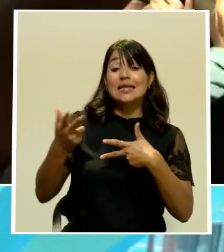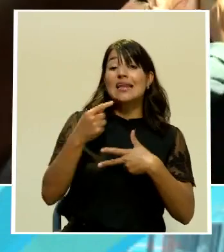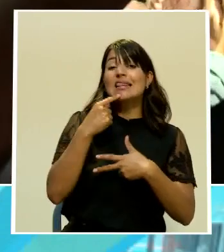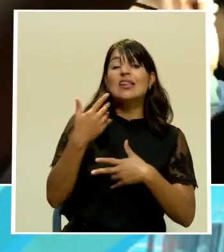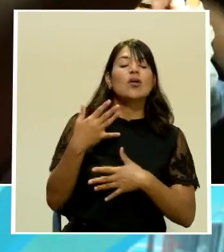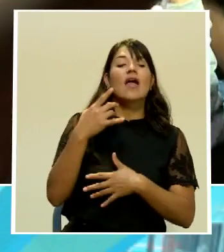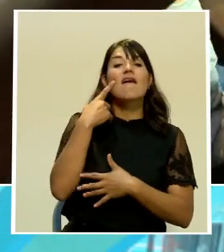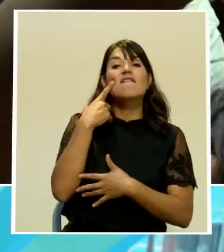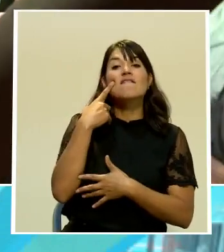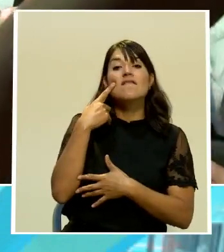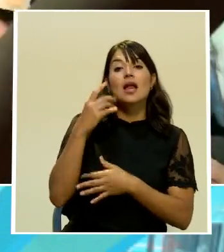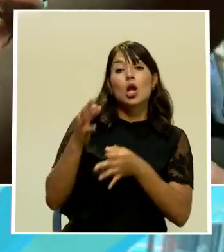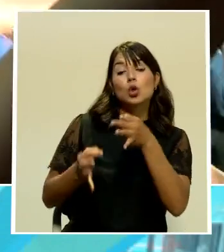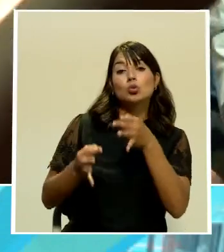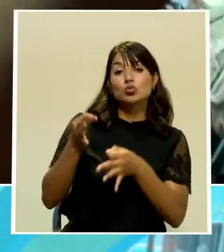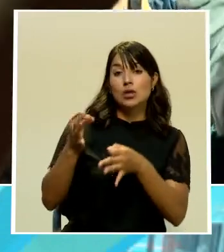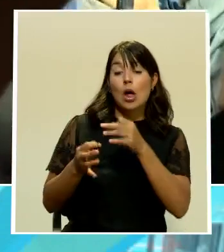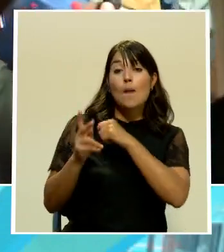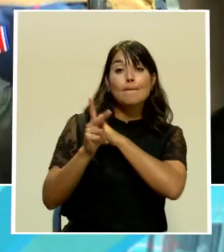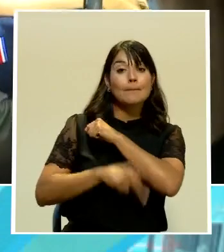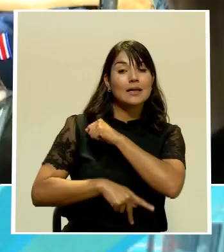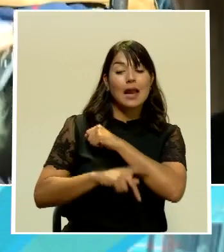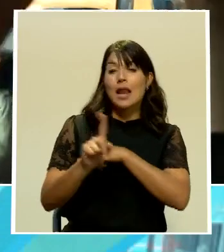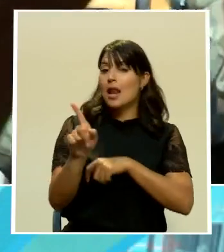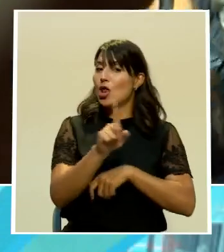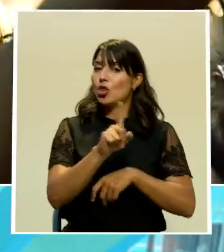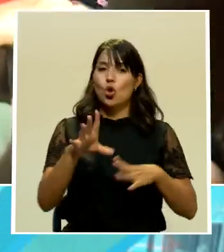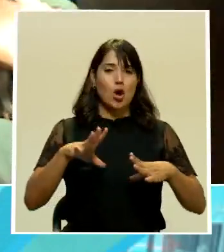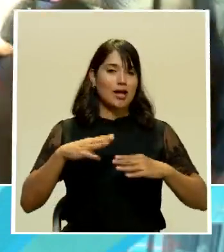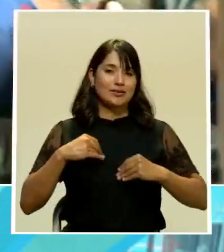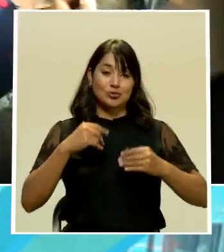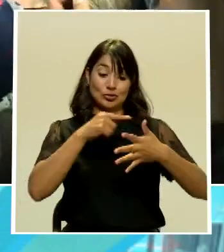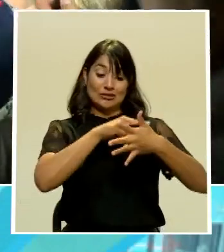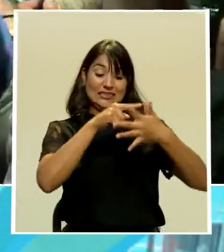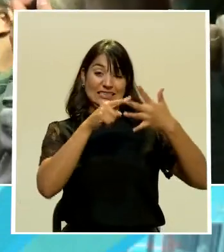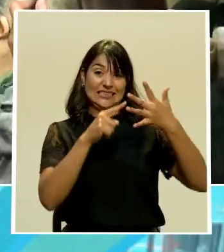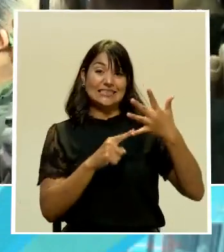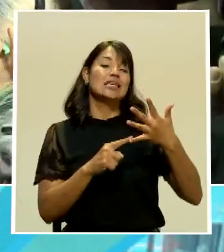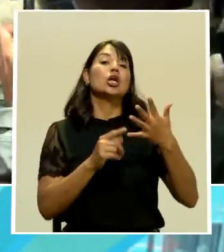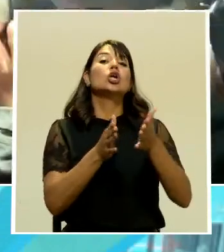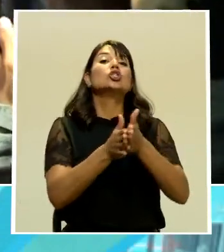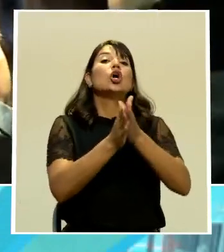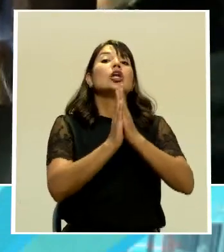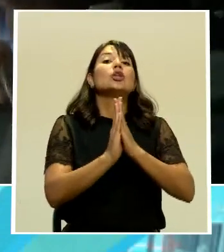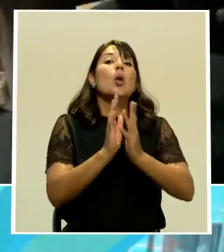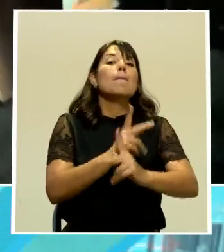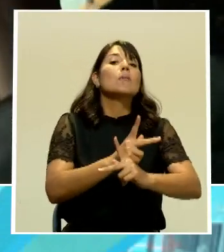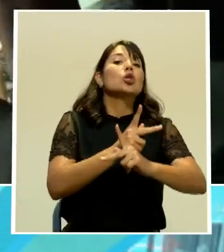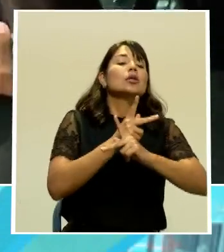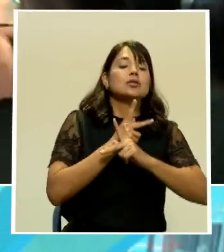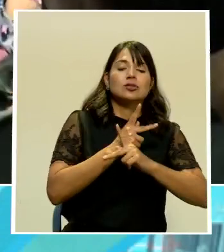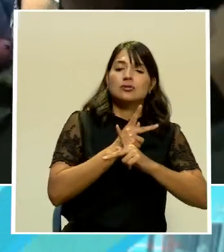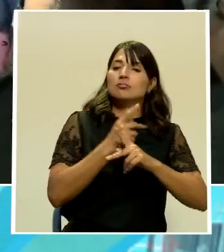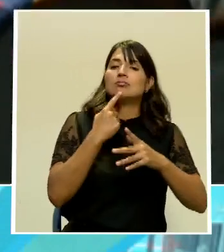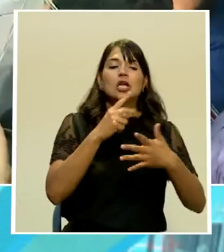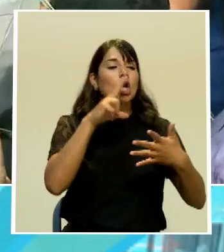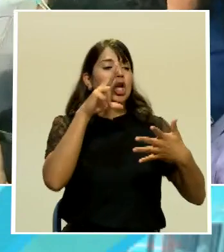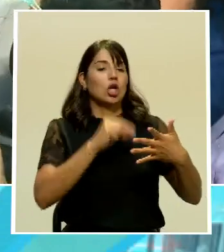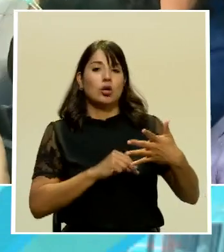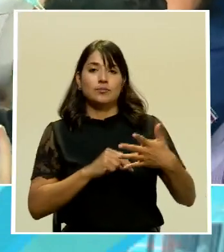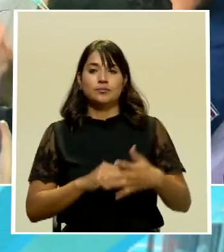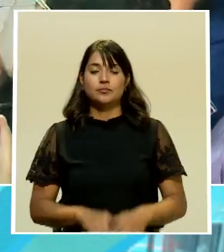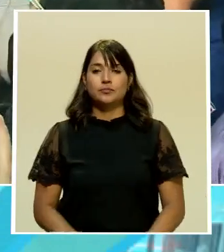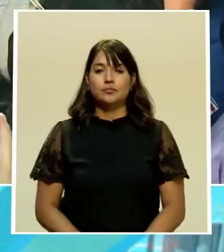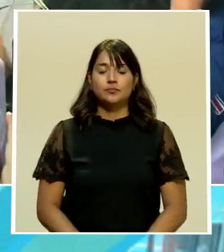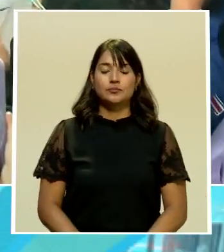fiscalía o más bien el juzgado penal rechazó las medidas que estaba solicitando la fiscalía por un plazo de seis meses.